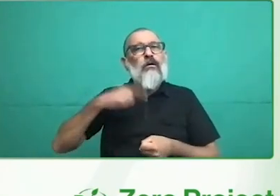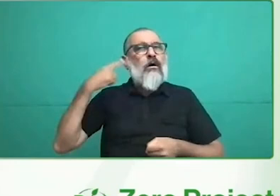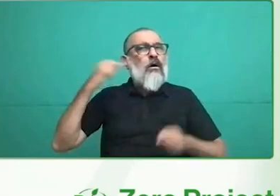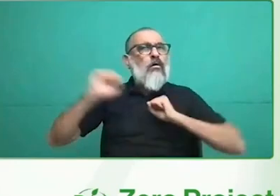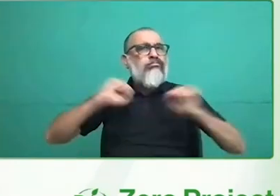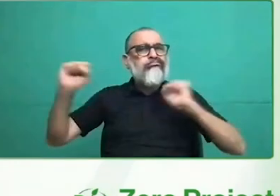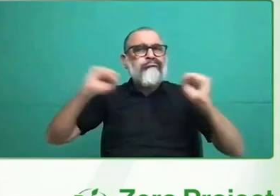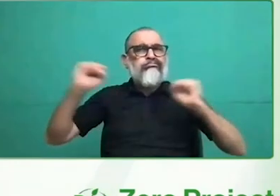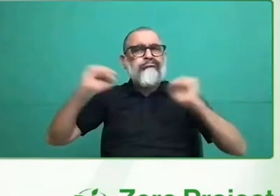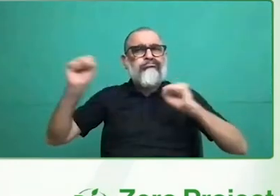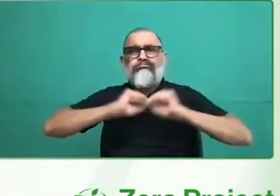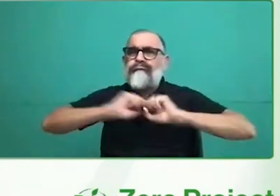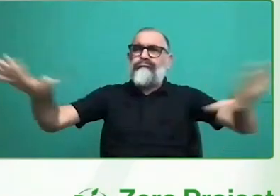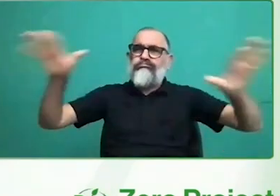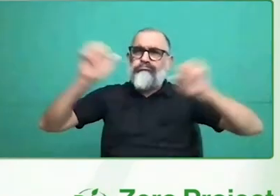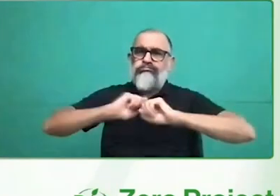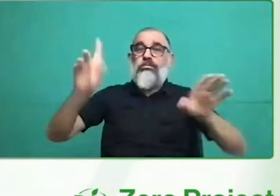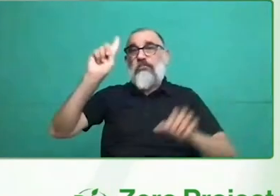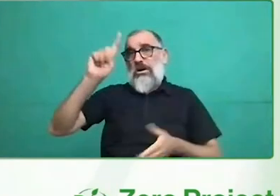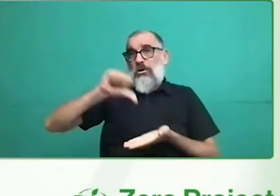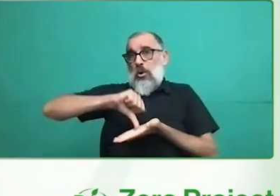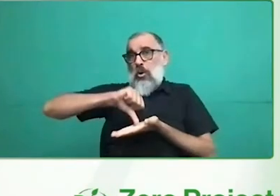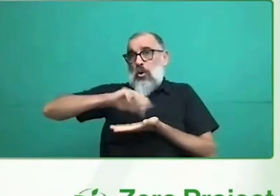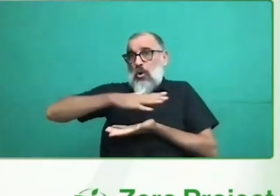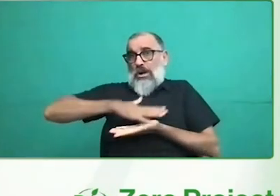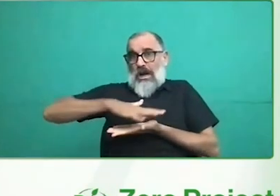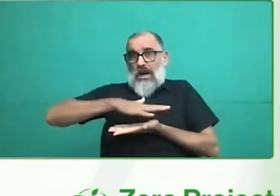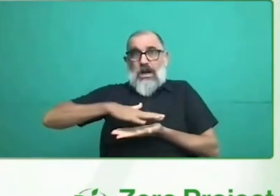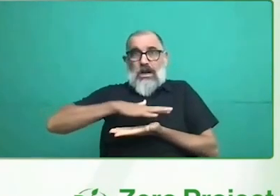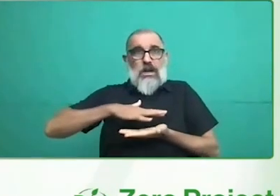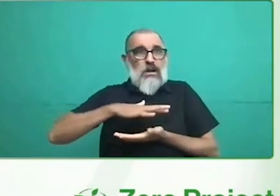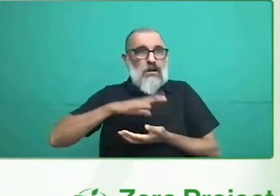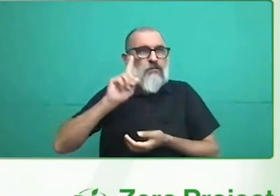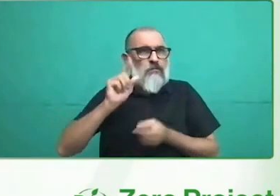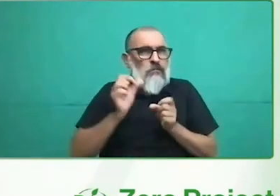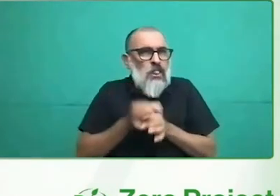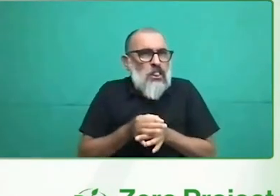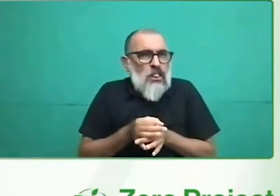Es que Blanca monopoliza el pasador de presencia.